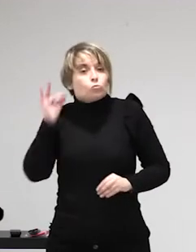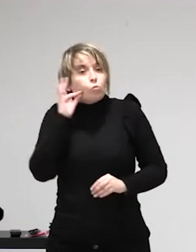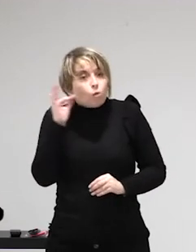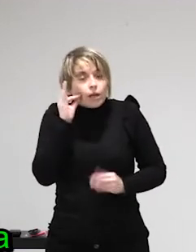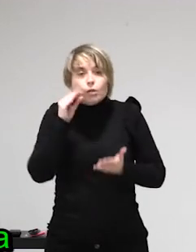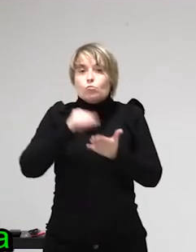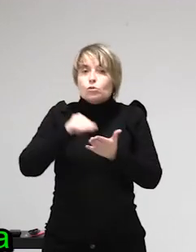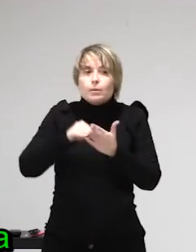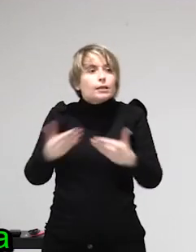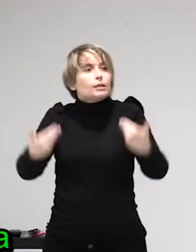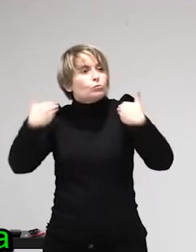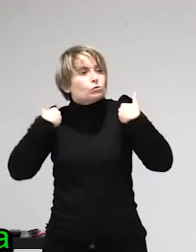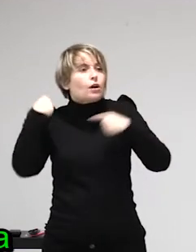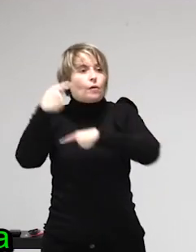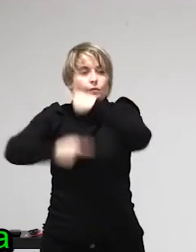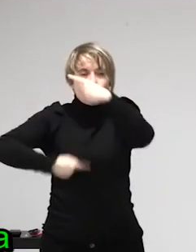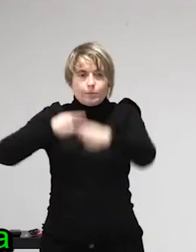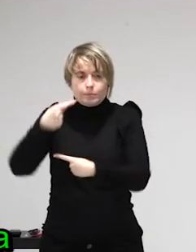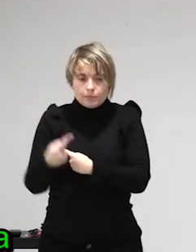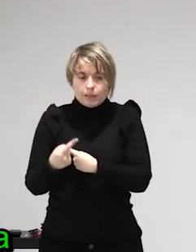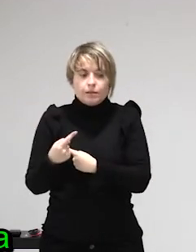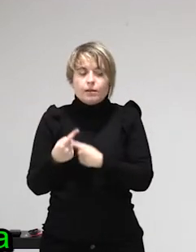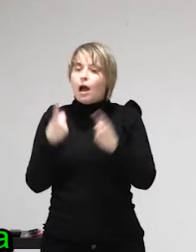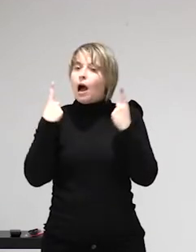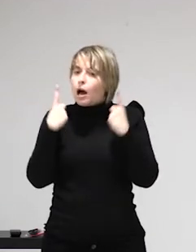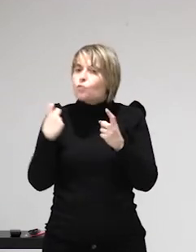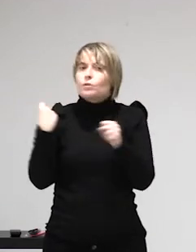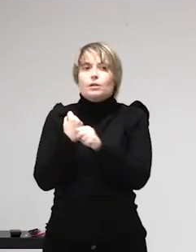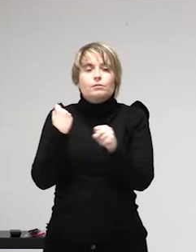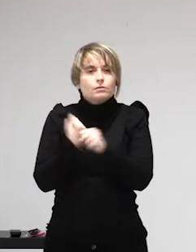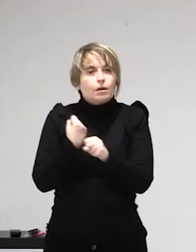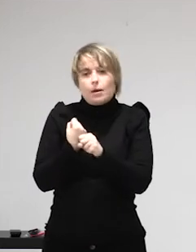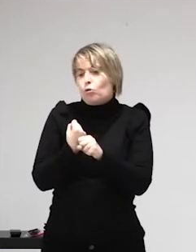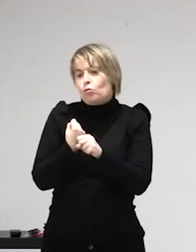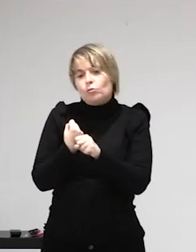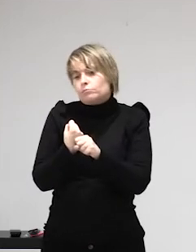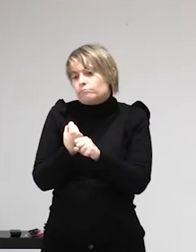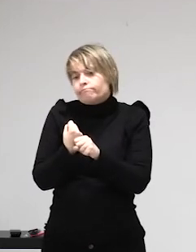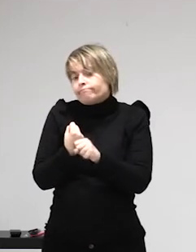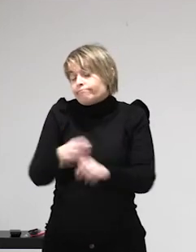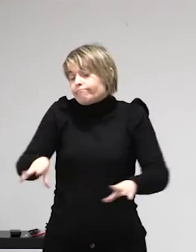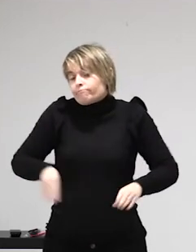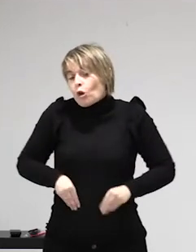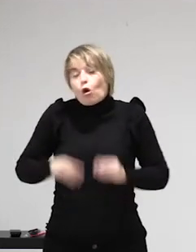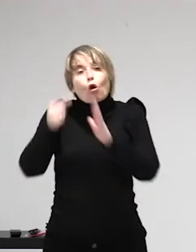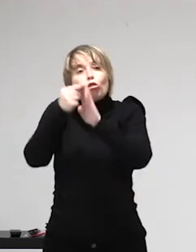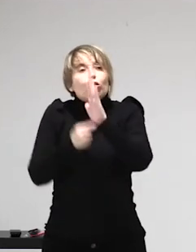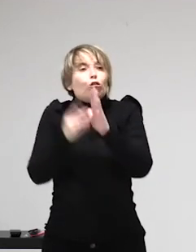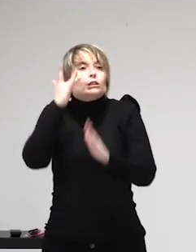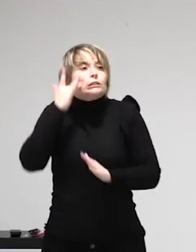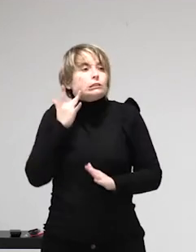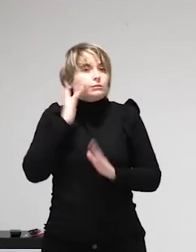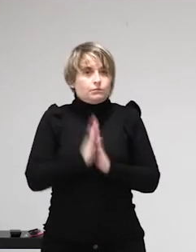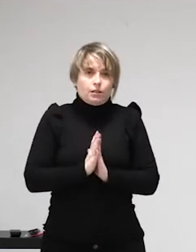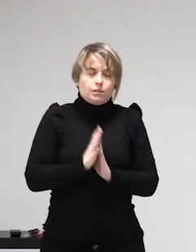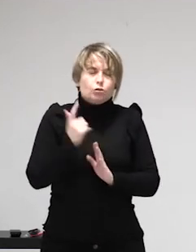echando de su casa, porque nosotras tenemos un problema de acceso a la vivienda bastante importante. Entonces, para mí,